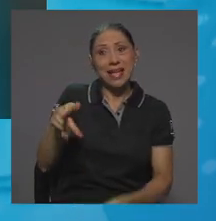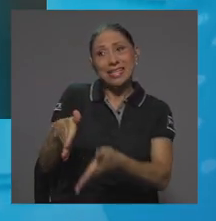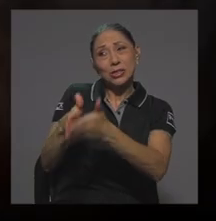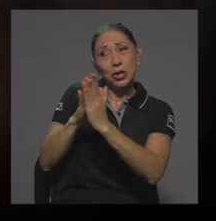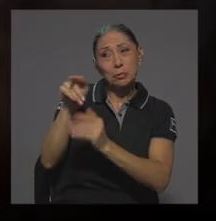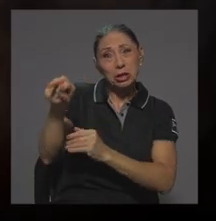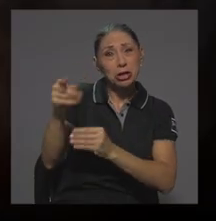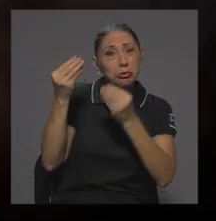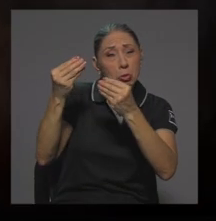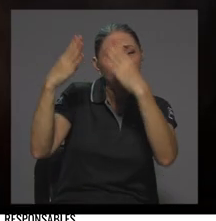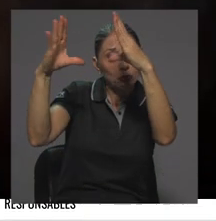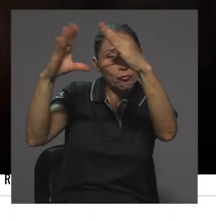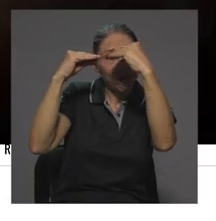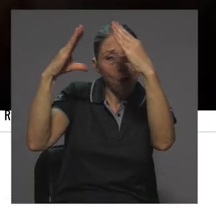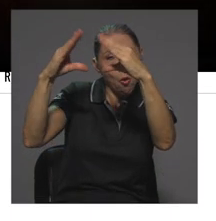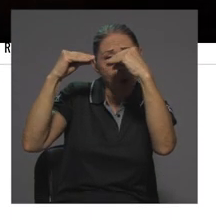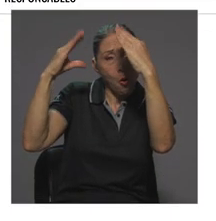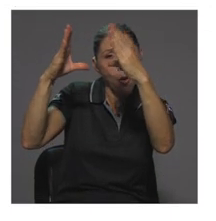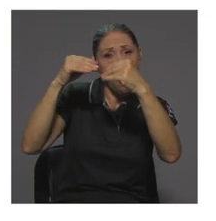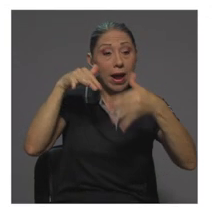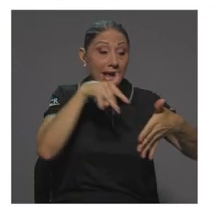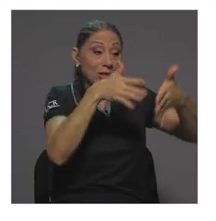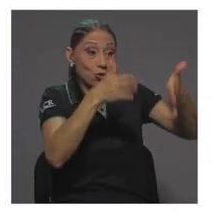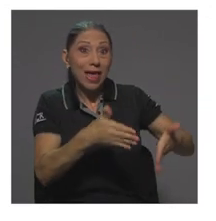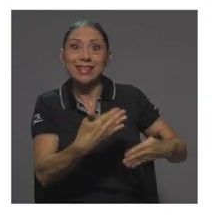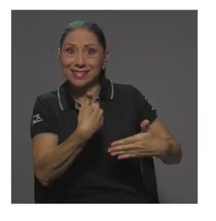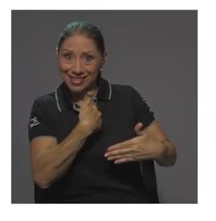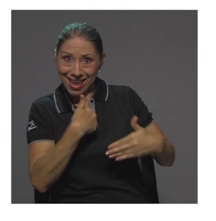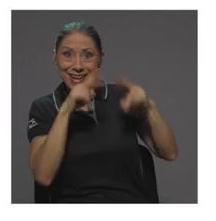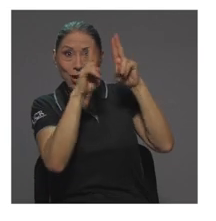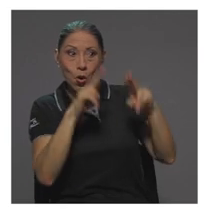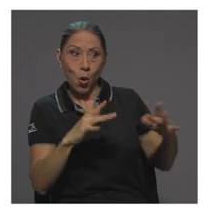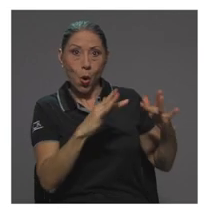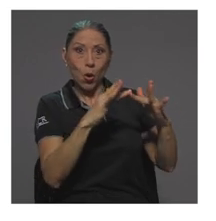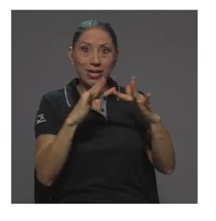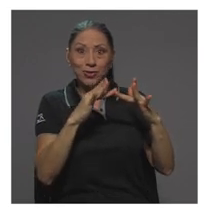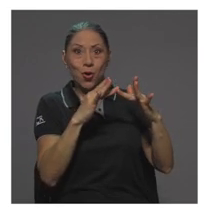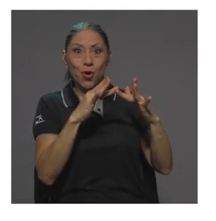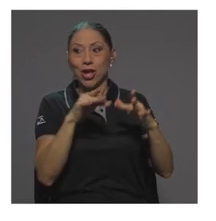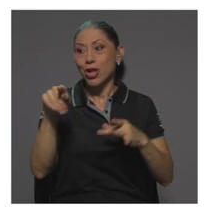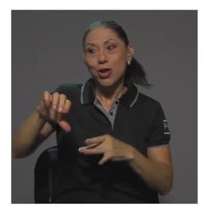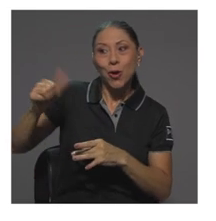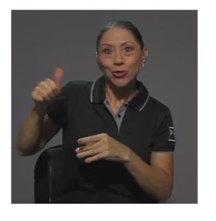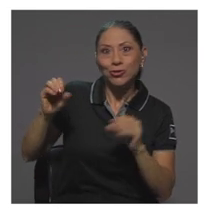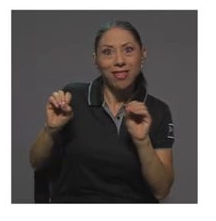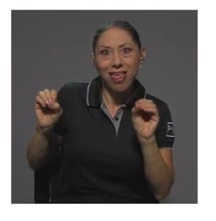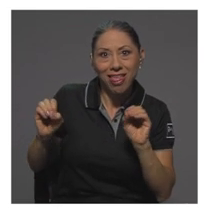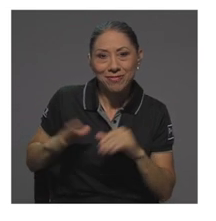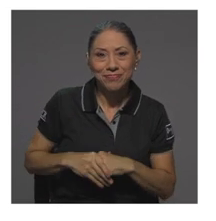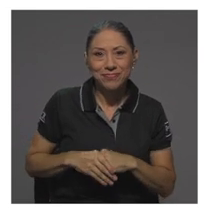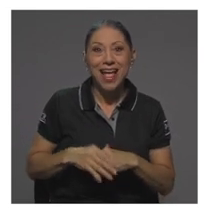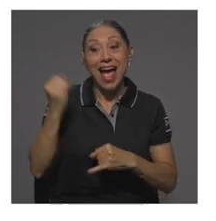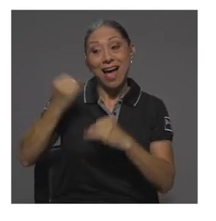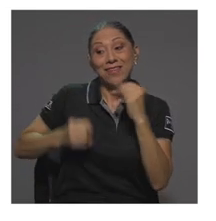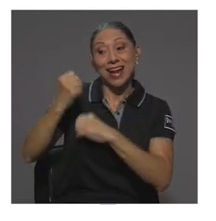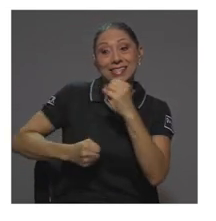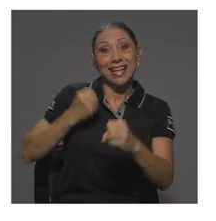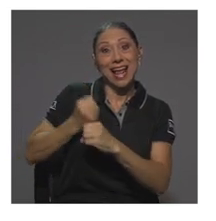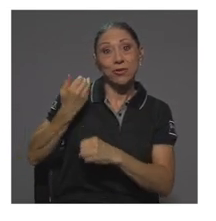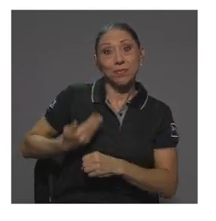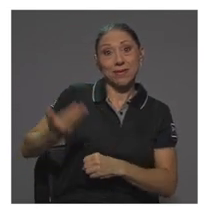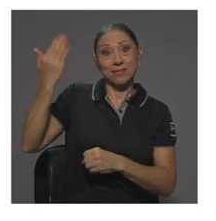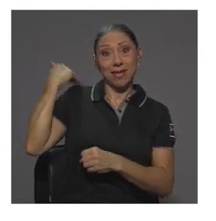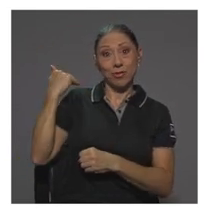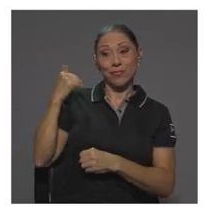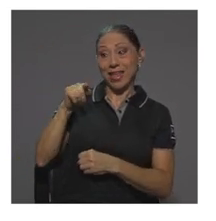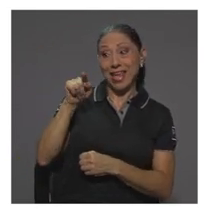que tiene el MEP sobre los estudiantes que tienen conexión y los que no tienen conexión. A finales del 2020, el trabajo de estos cuatro estudiantes